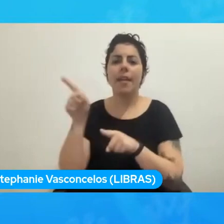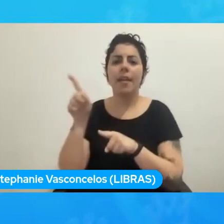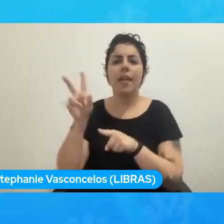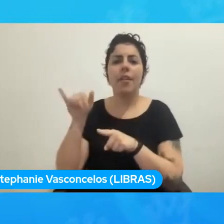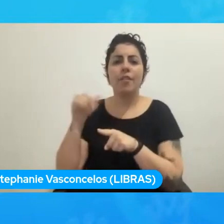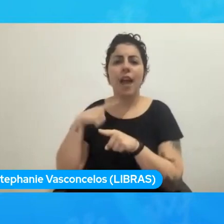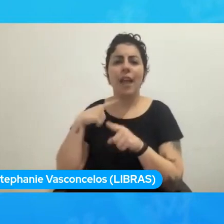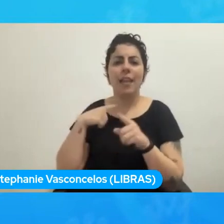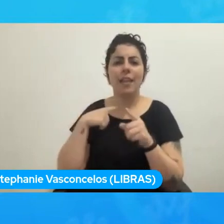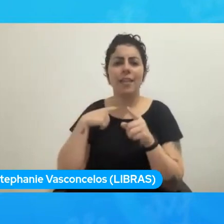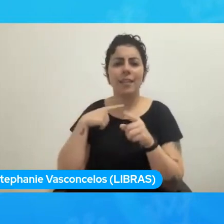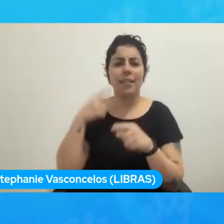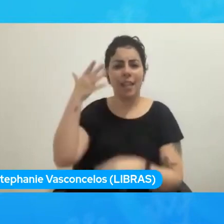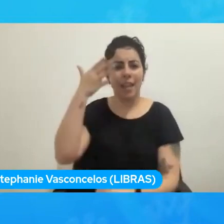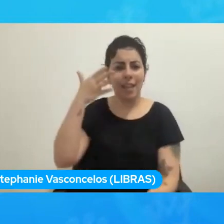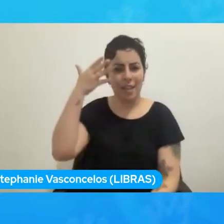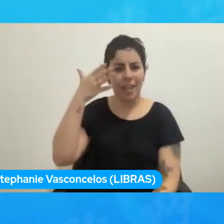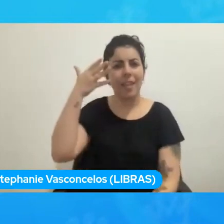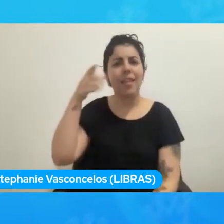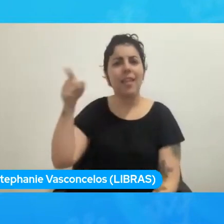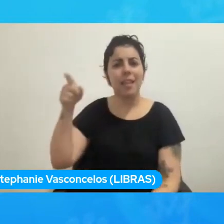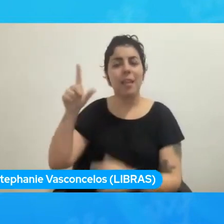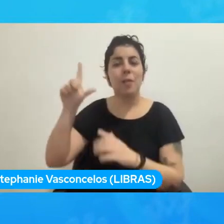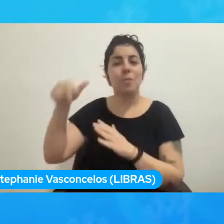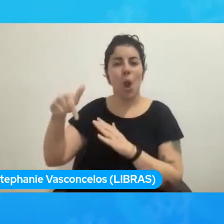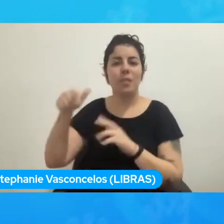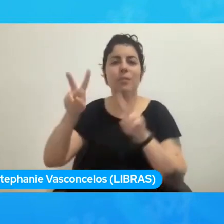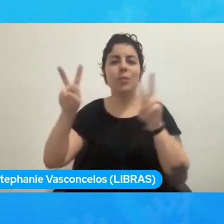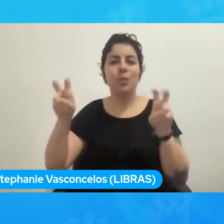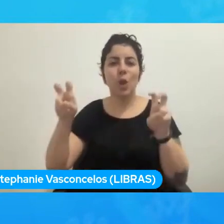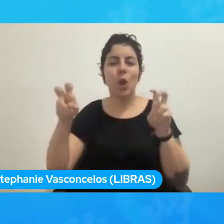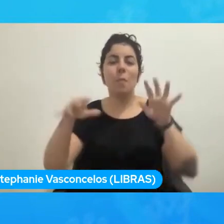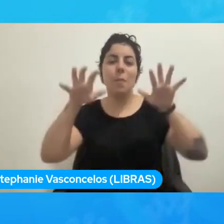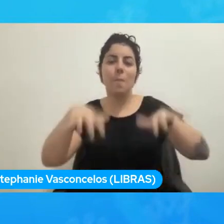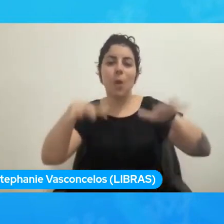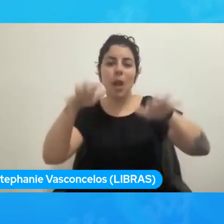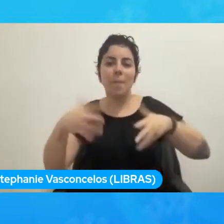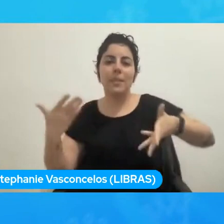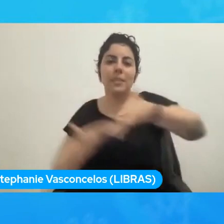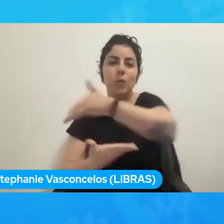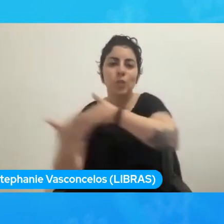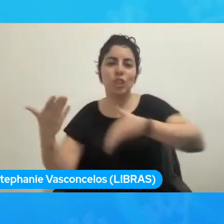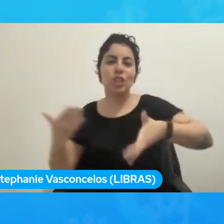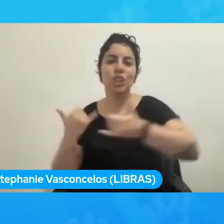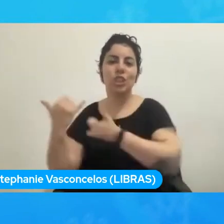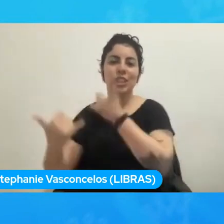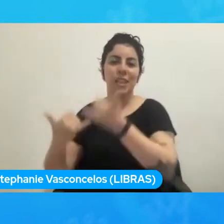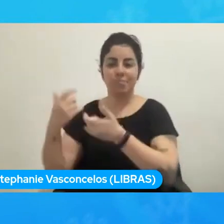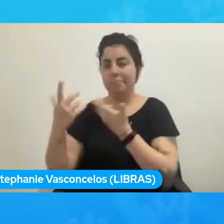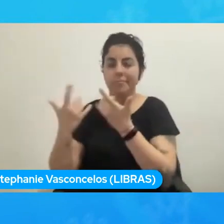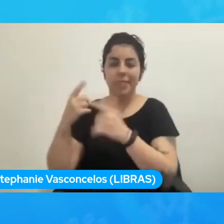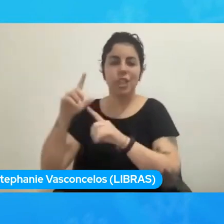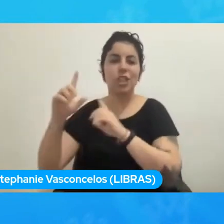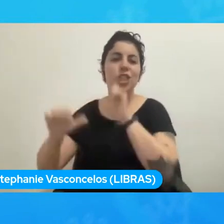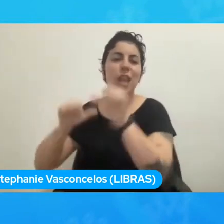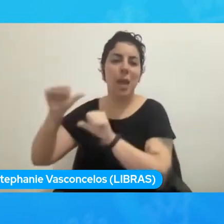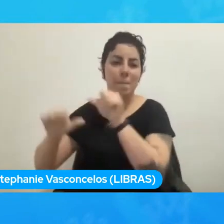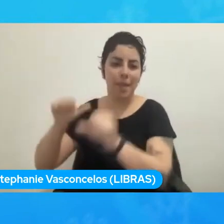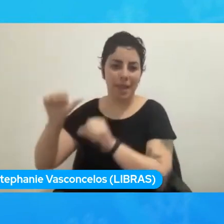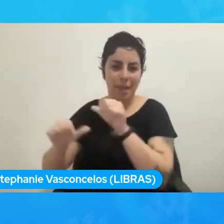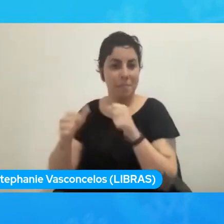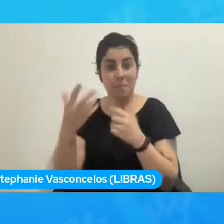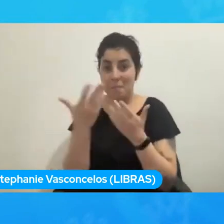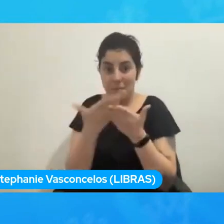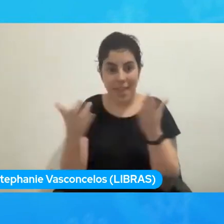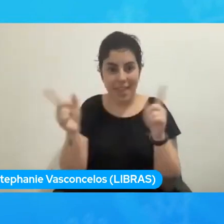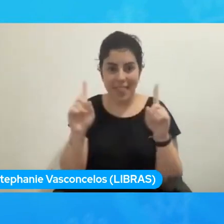Paz del canal Programación Dinámica. Pues, ya saben, no se lo pierdan y pasen buenas